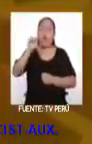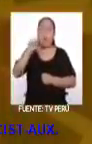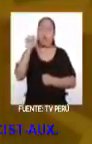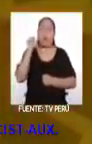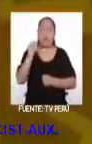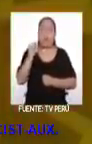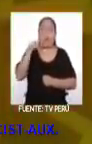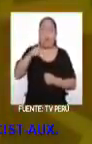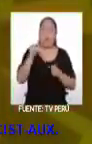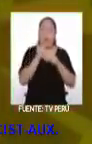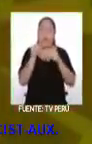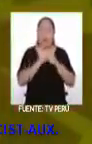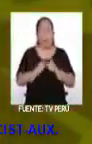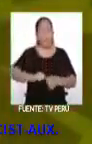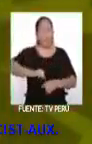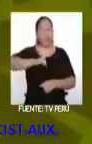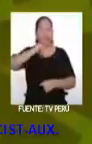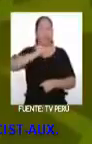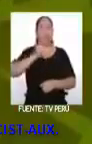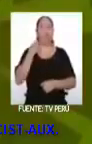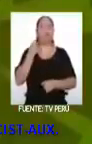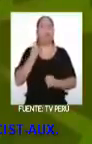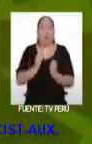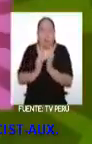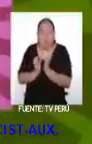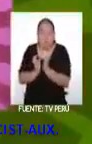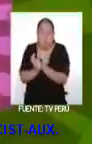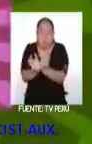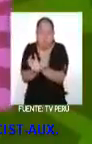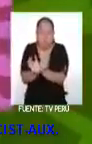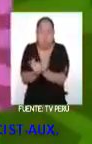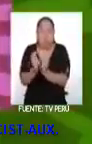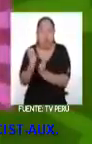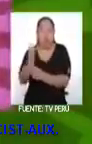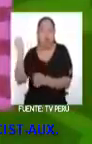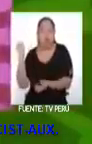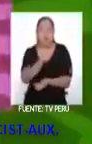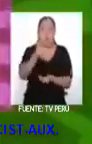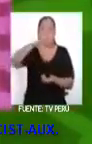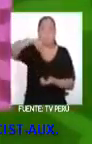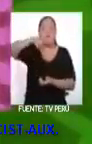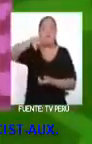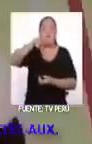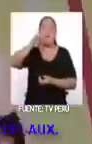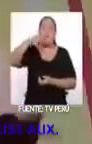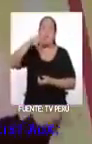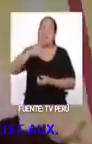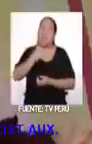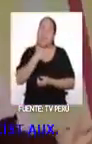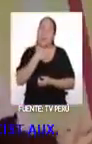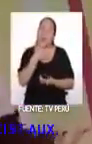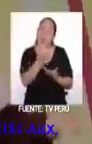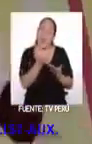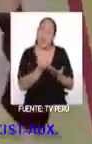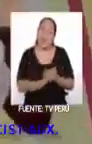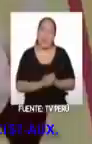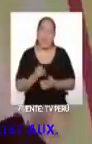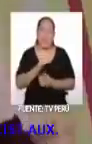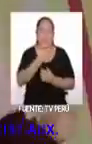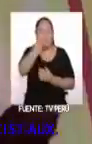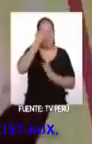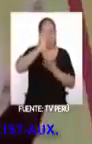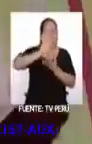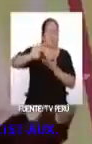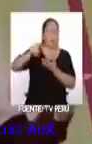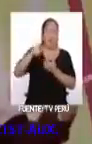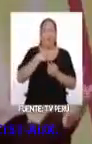hay que tomarlo con orgullo, porque hasta Pokémon es un anime. Y nadie puede negar que es una gran serie. No podemos negar que somos